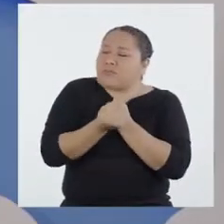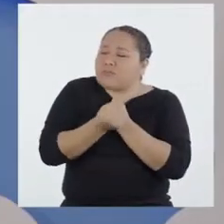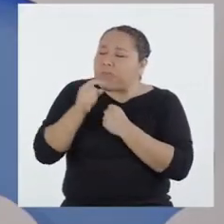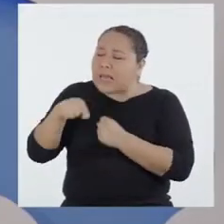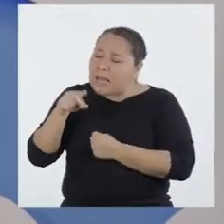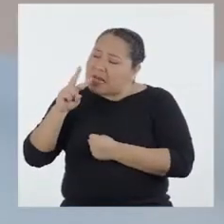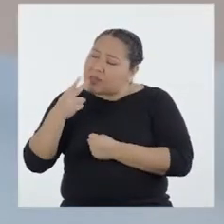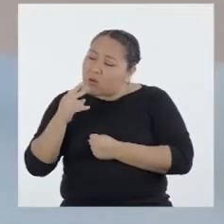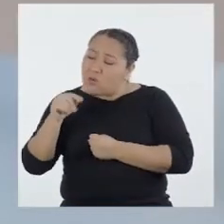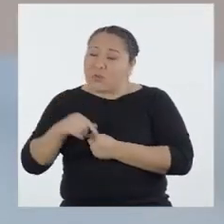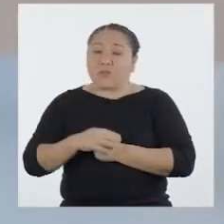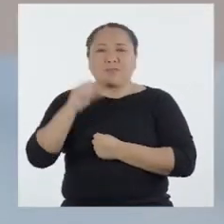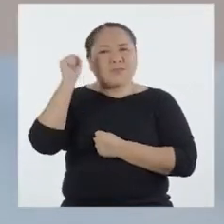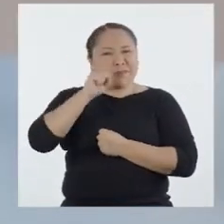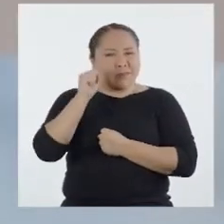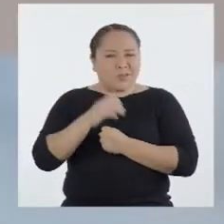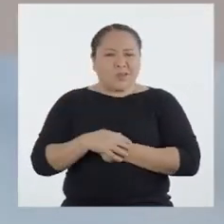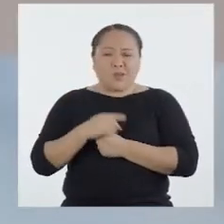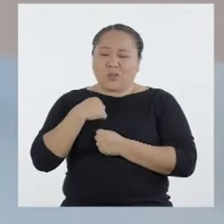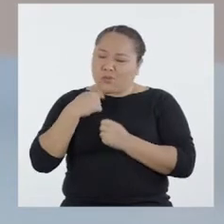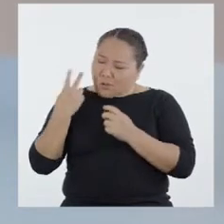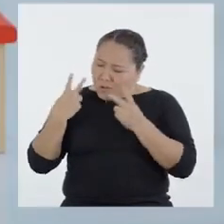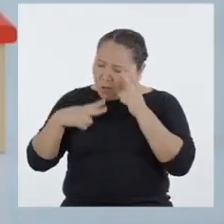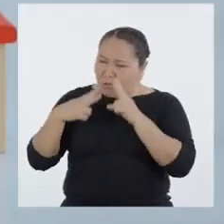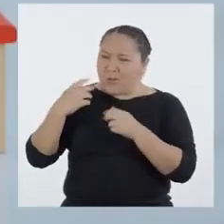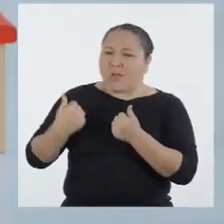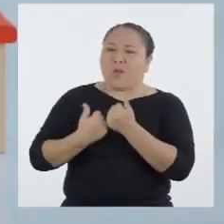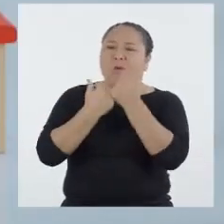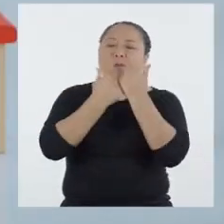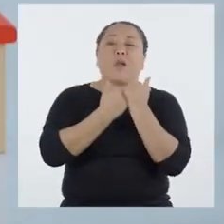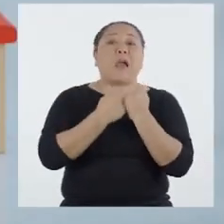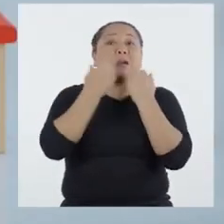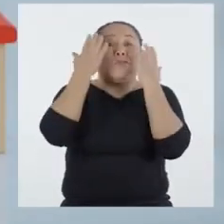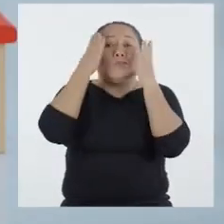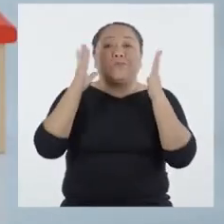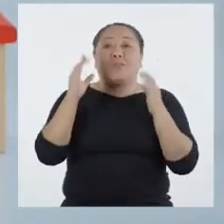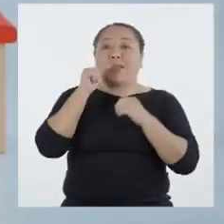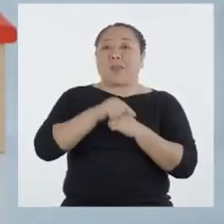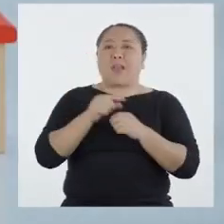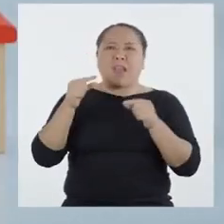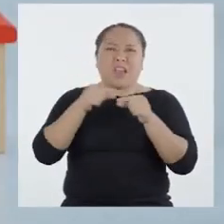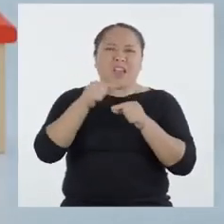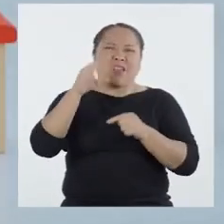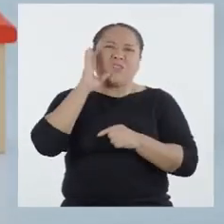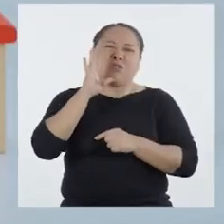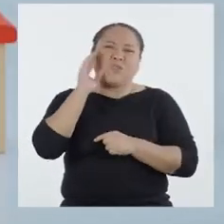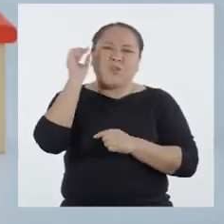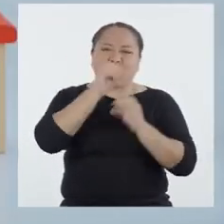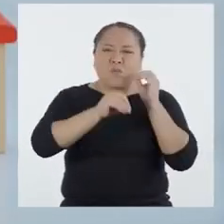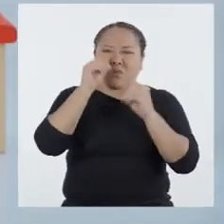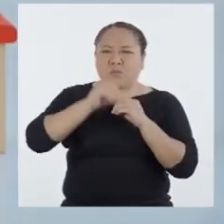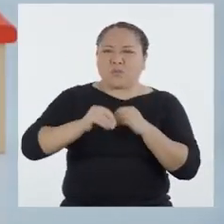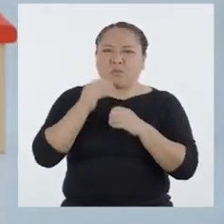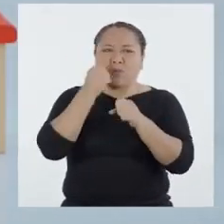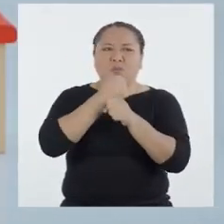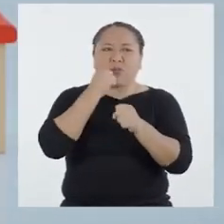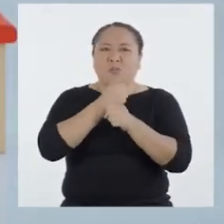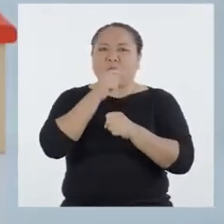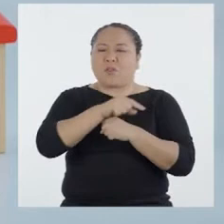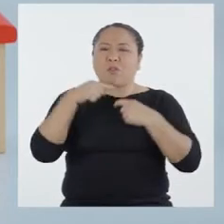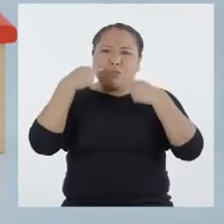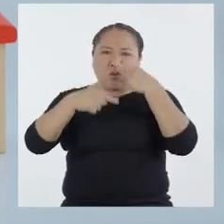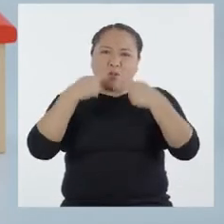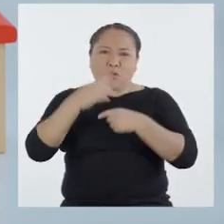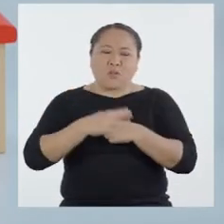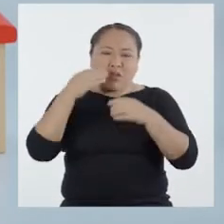querido segundo? ¡Claro que sí! Yo te sigo. ¡Ay! No sabía que había gases contaminantes provocados por actividades